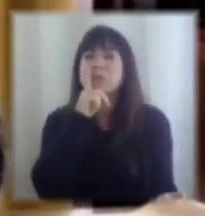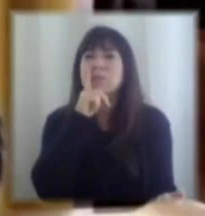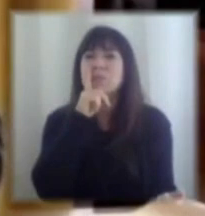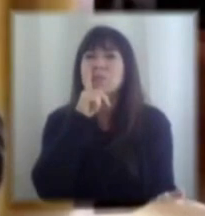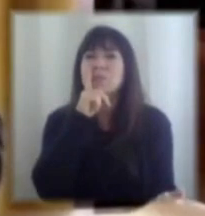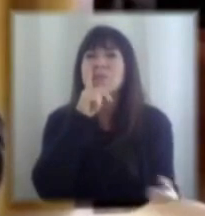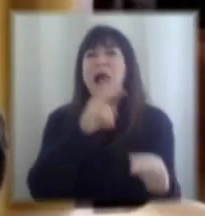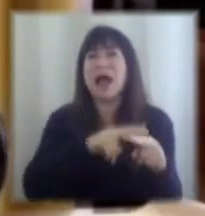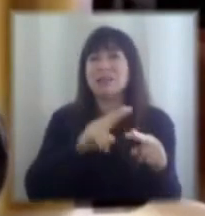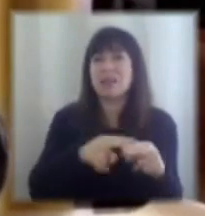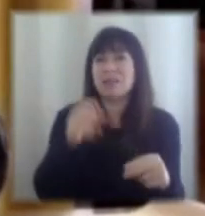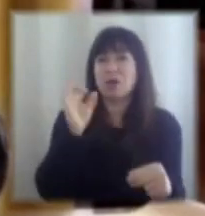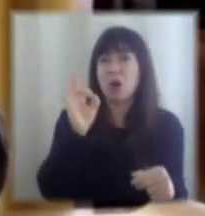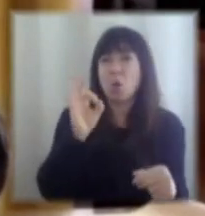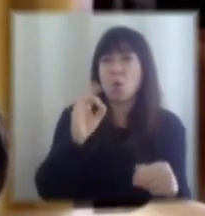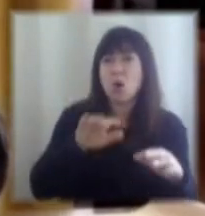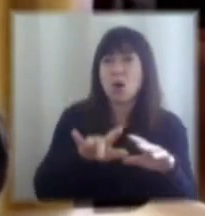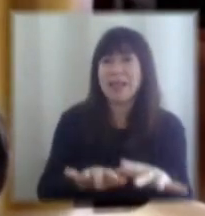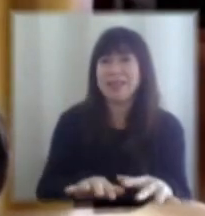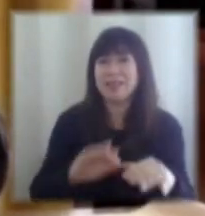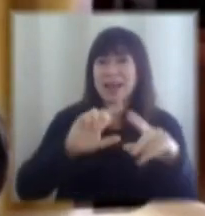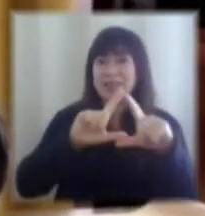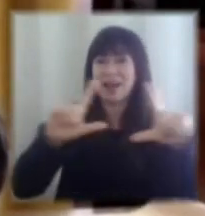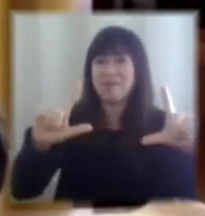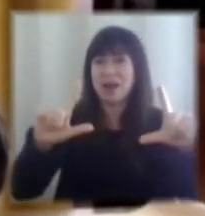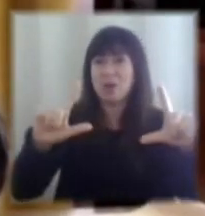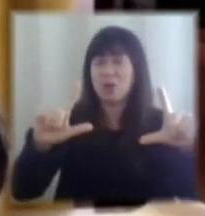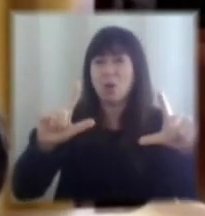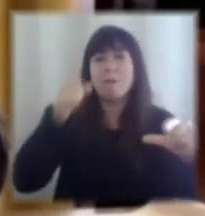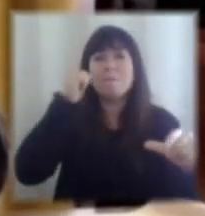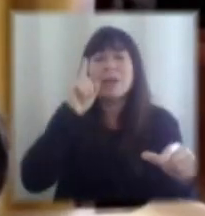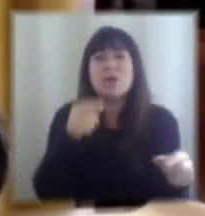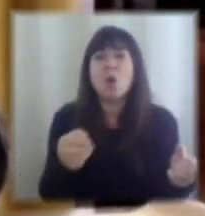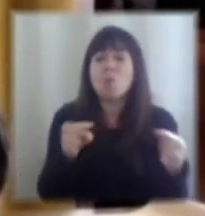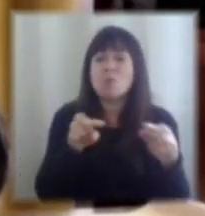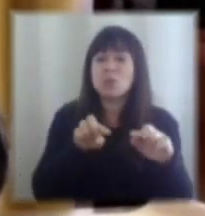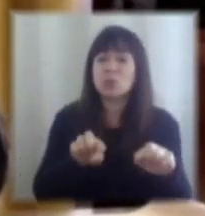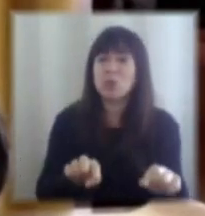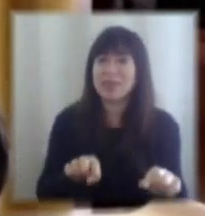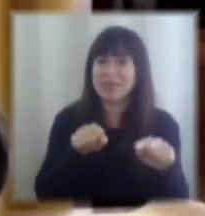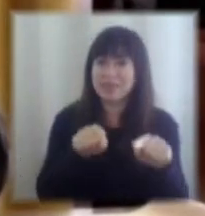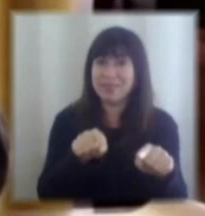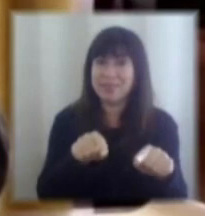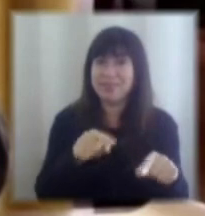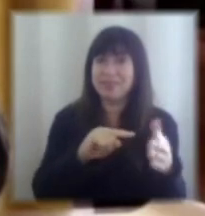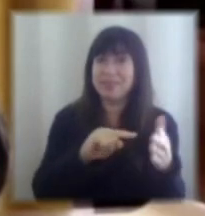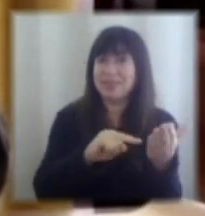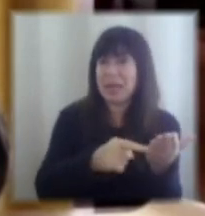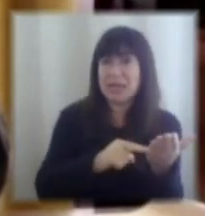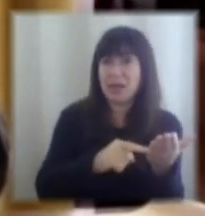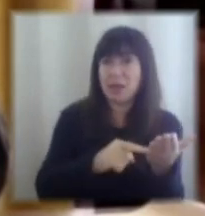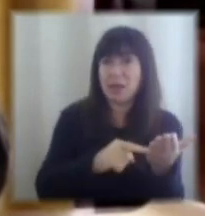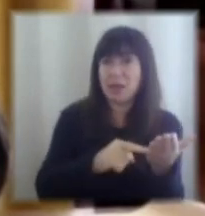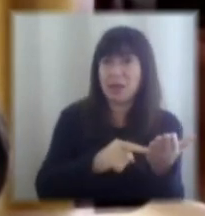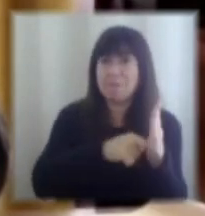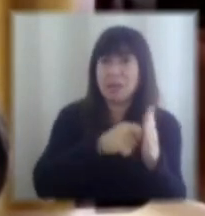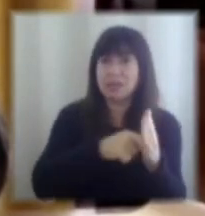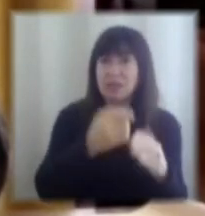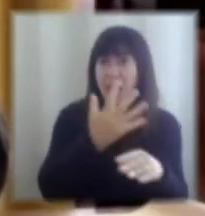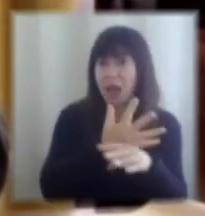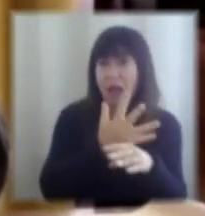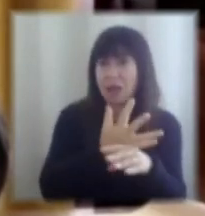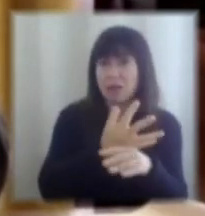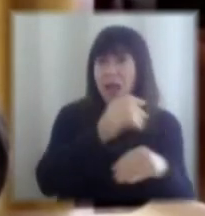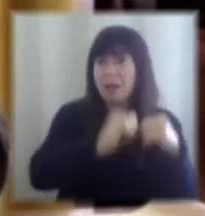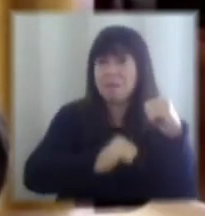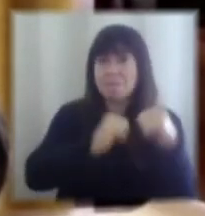reuniones por este medio bueno la verdad es que esa posibilidad técnicamente estaba hace seis meses cualquier empresa podría